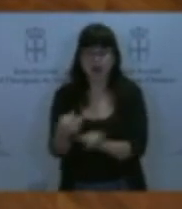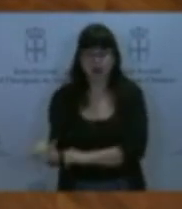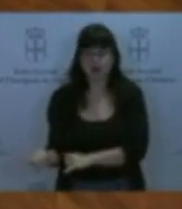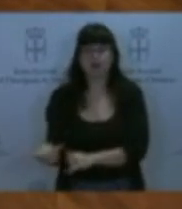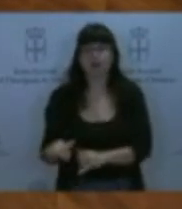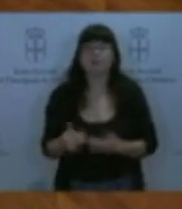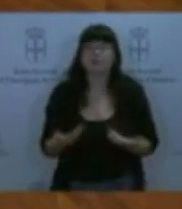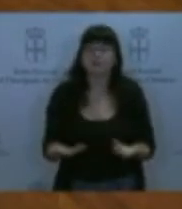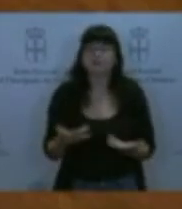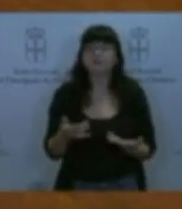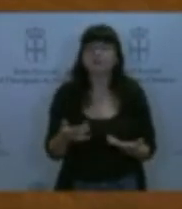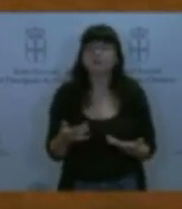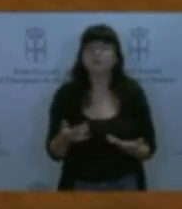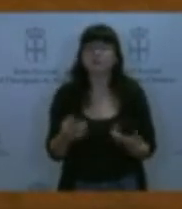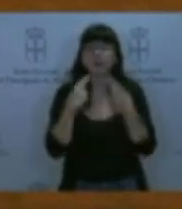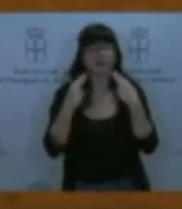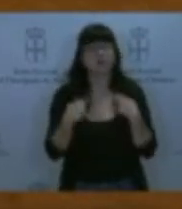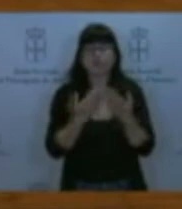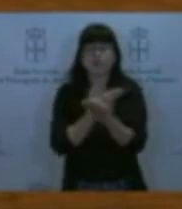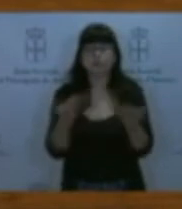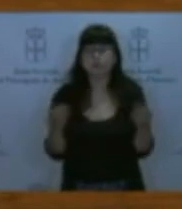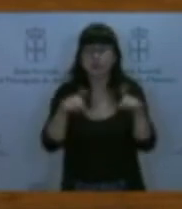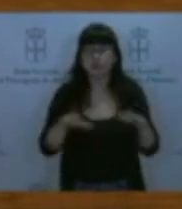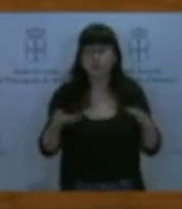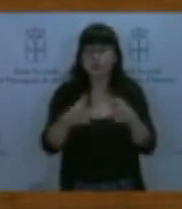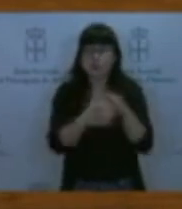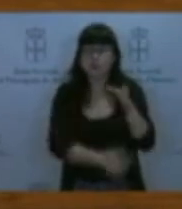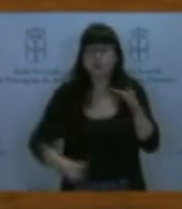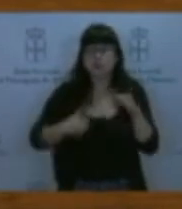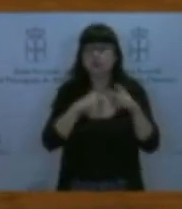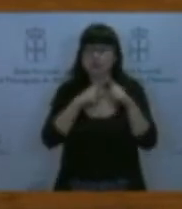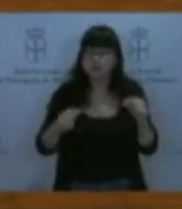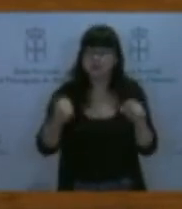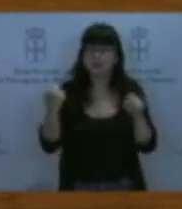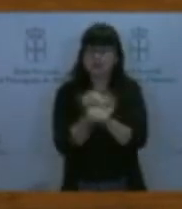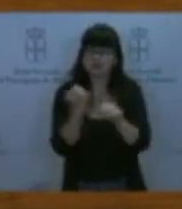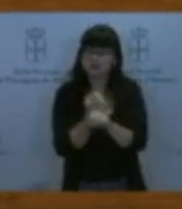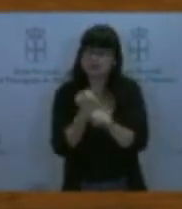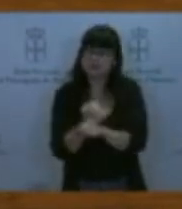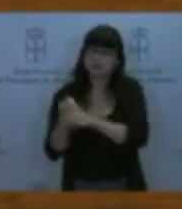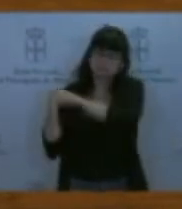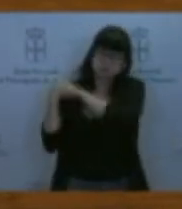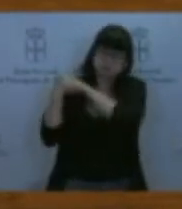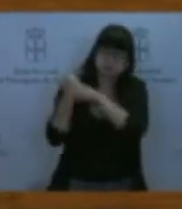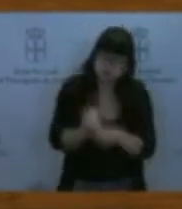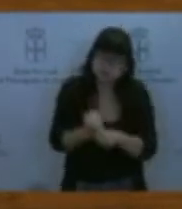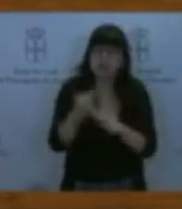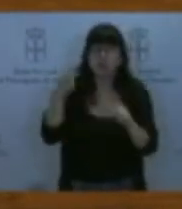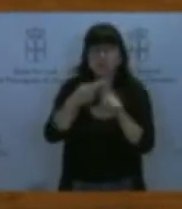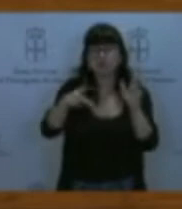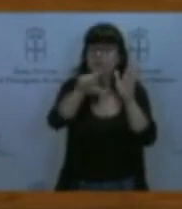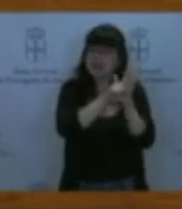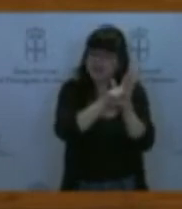parlamentario trabajó mucho para lograr que esta ley pueda responder mejor a las necesidades de la sociedad asturiana y también de la función pública.